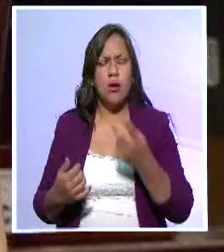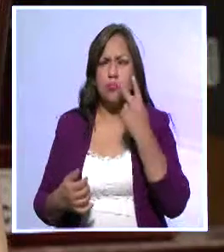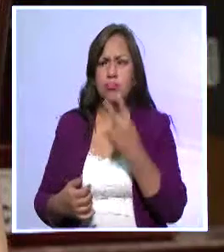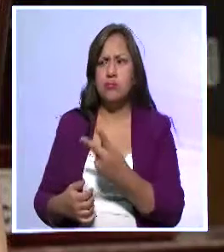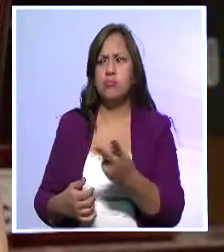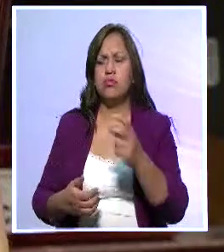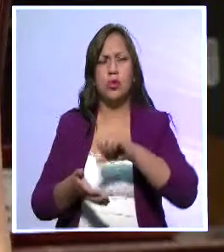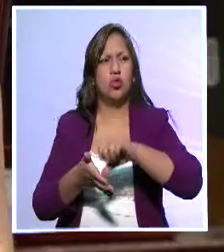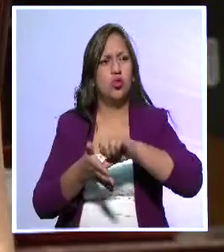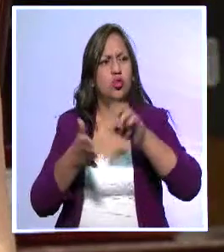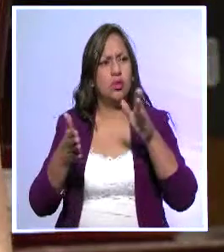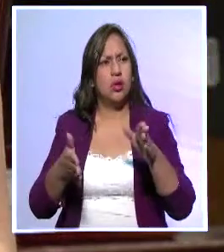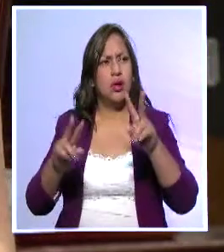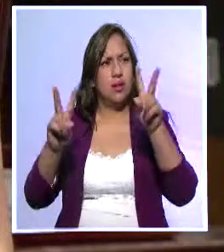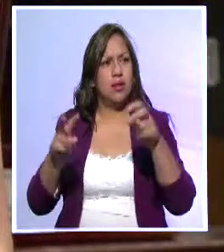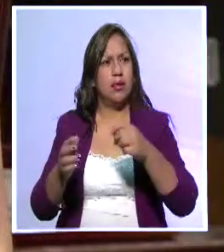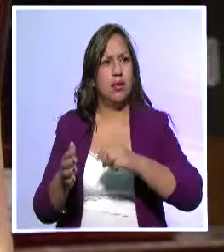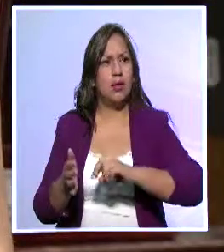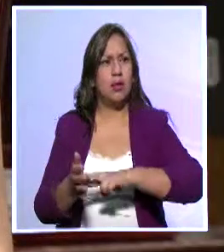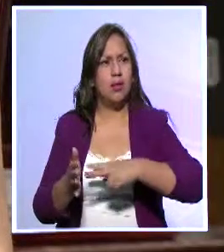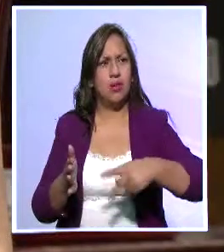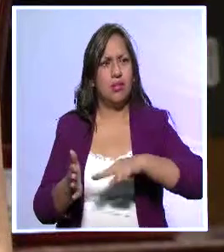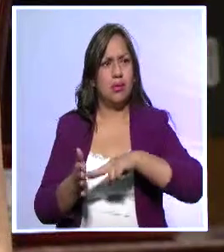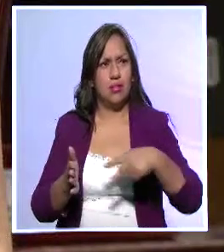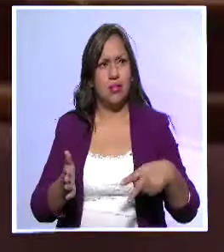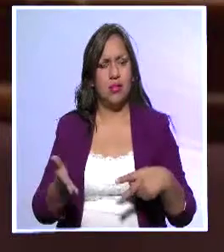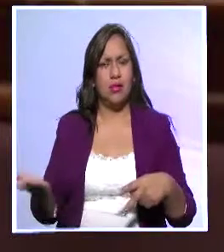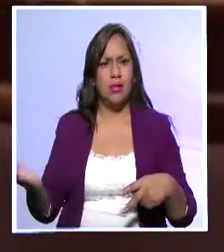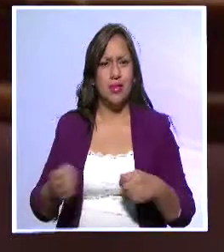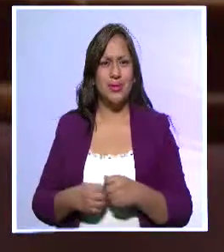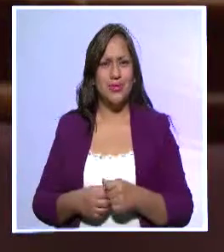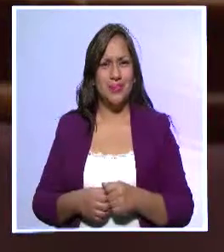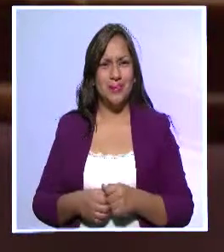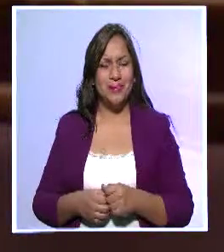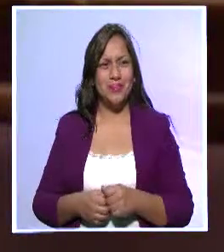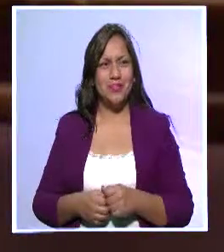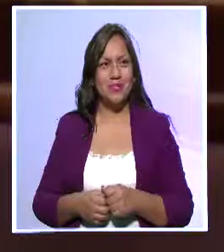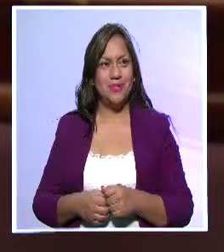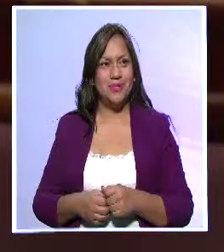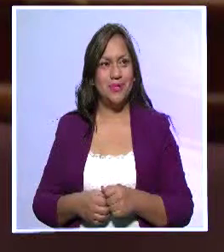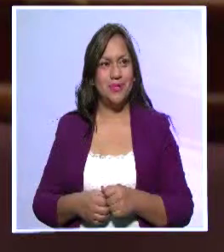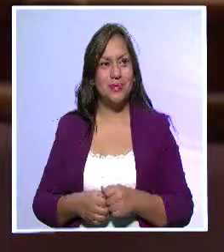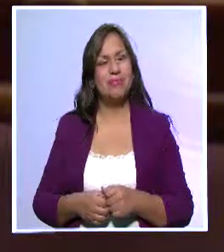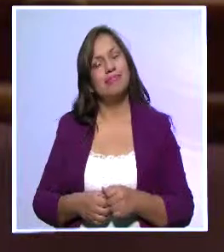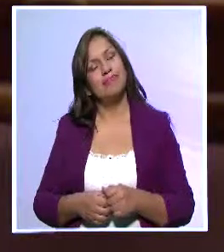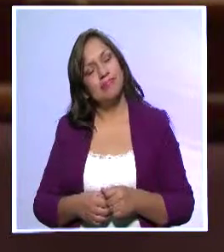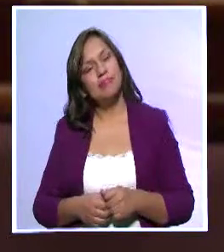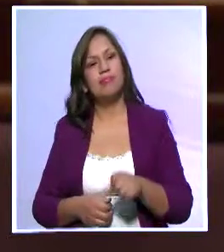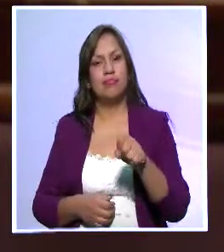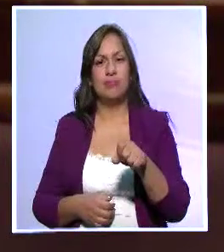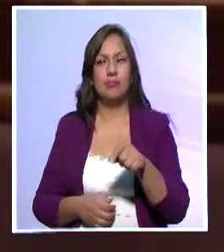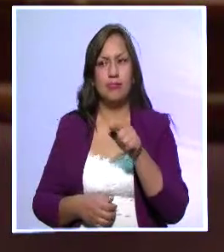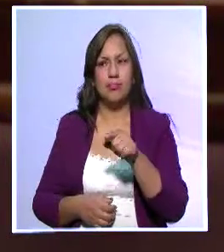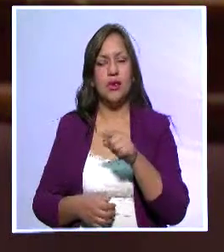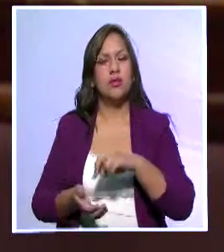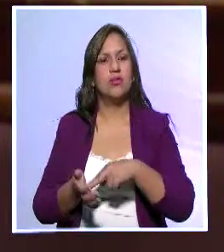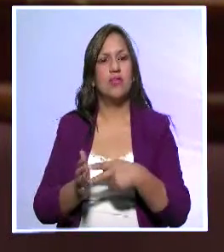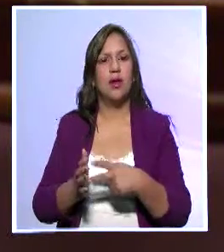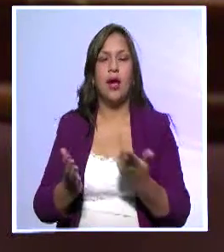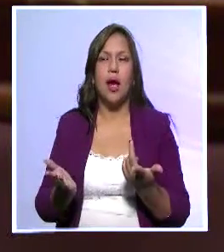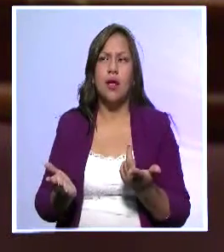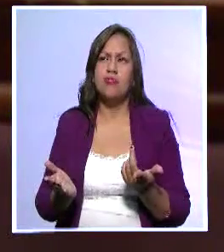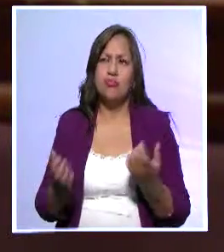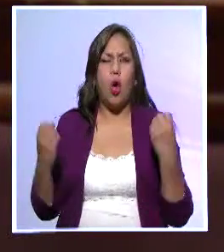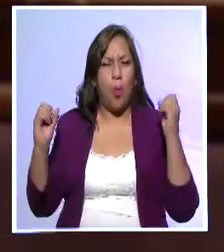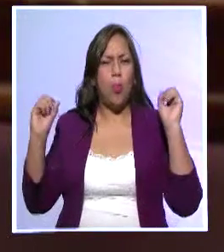totalmente tecnologizada, por así llamarla? Bueno, más bien eso para nosotros es un espacio de oportunidad, porque nosotros